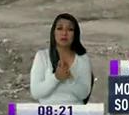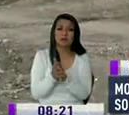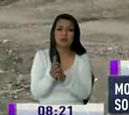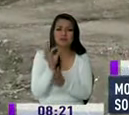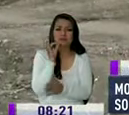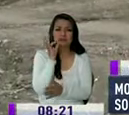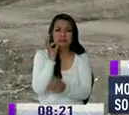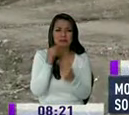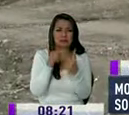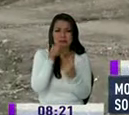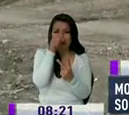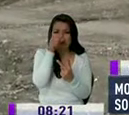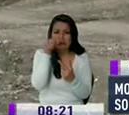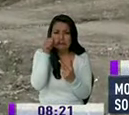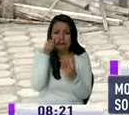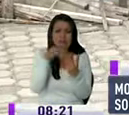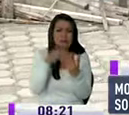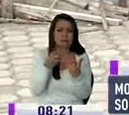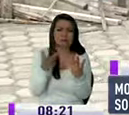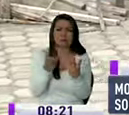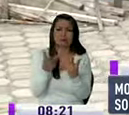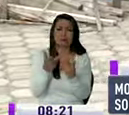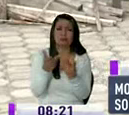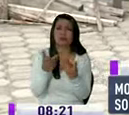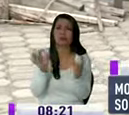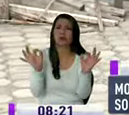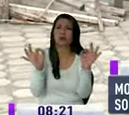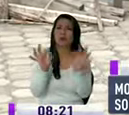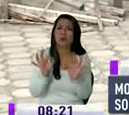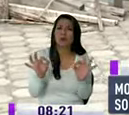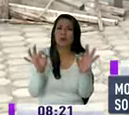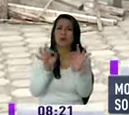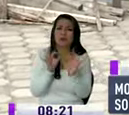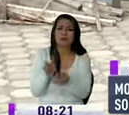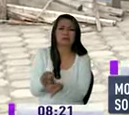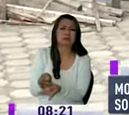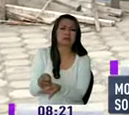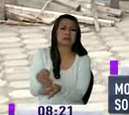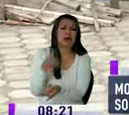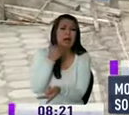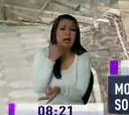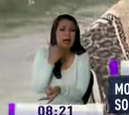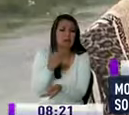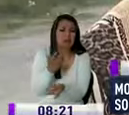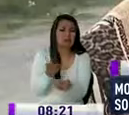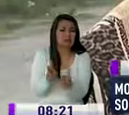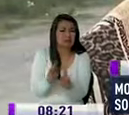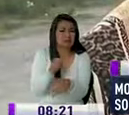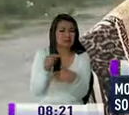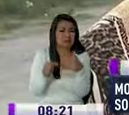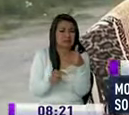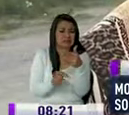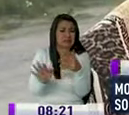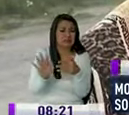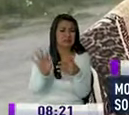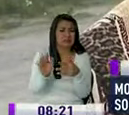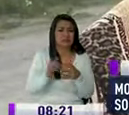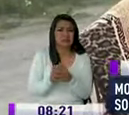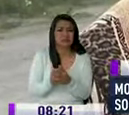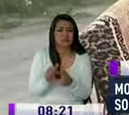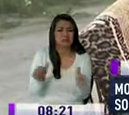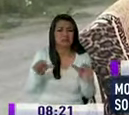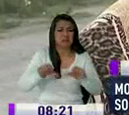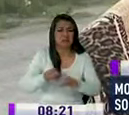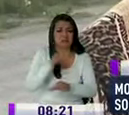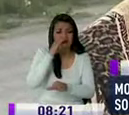drogarse para hacer cosas actos muy bochornosos y todas esas cosas que no está bien